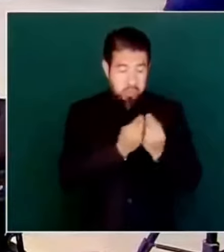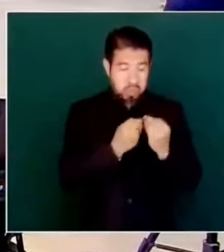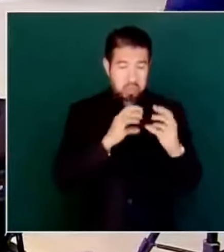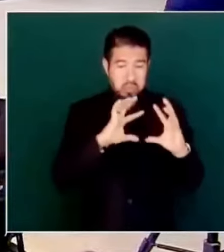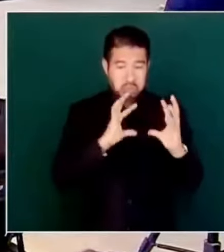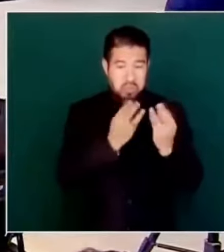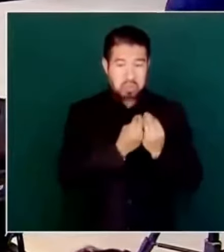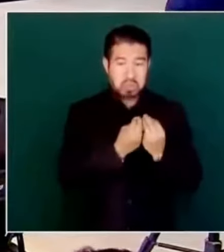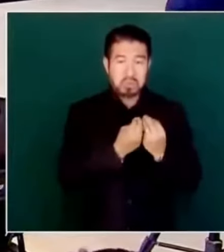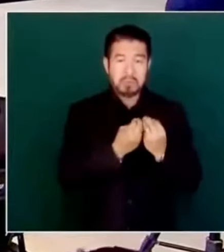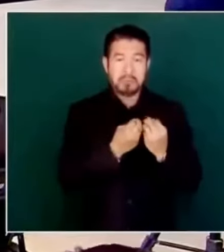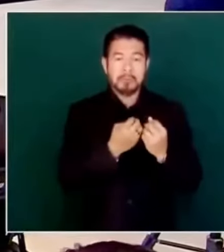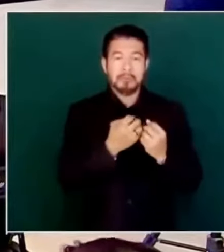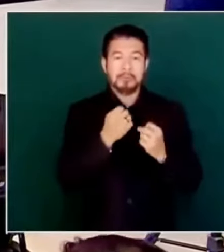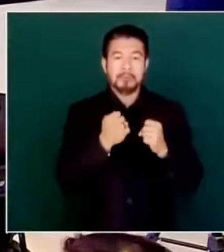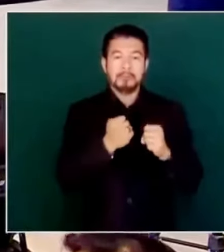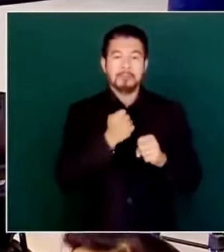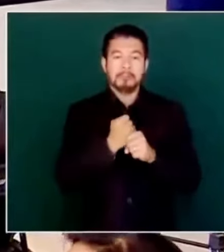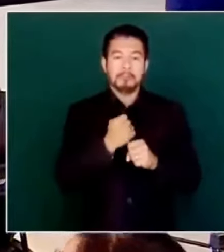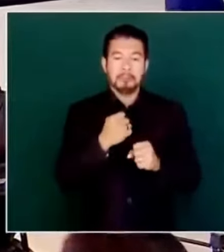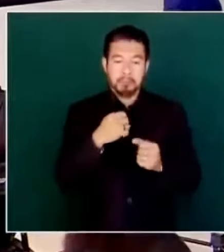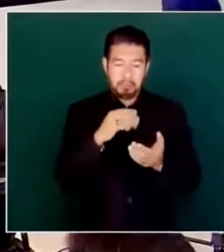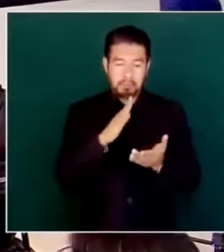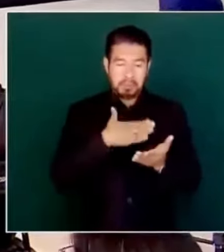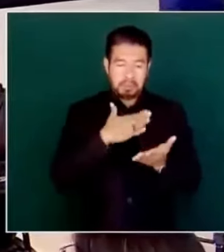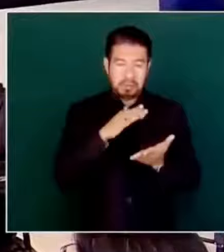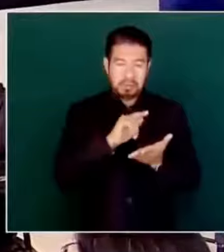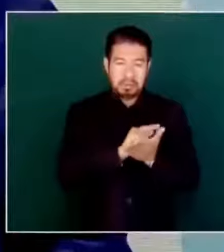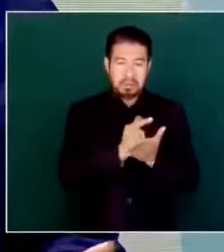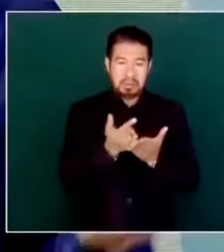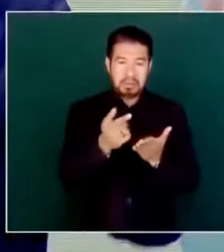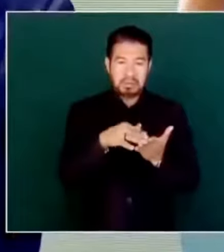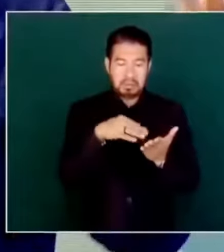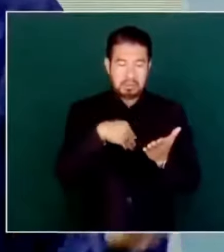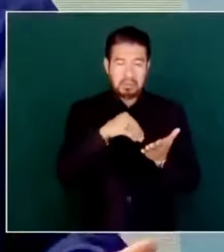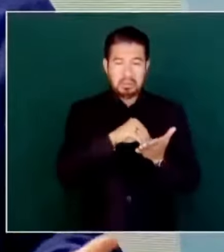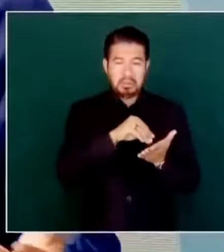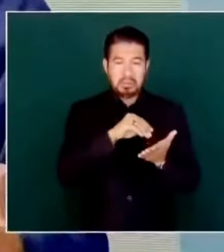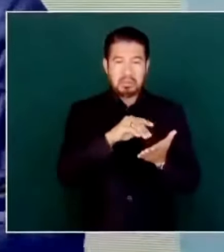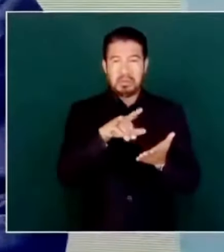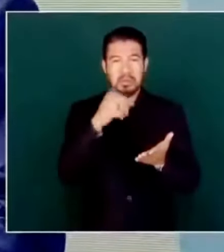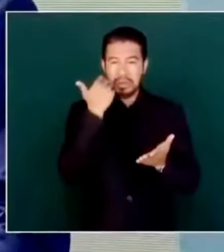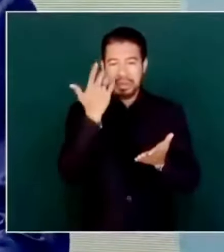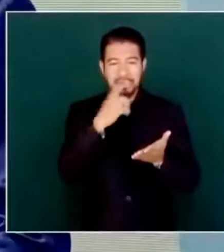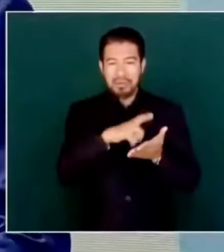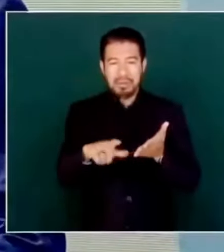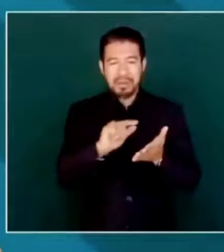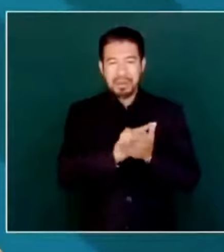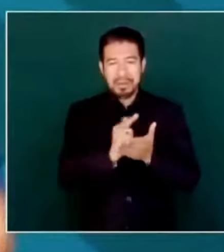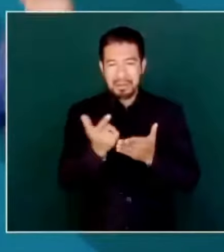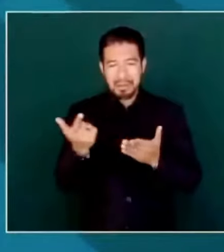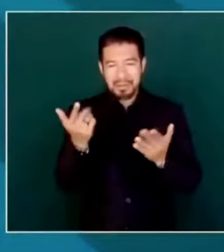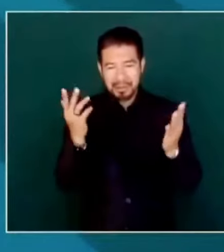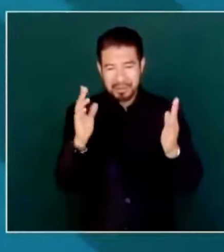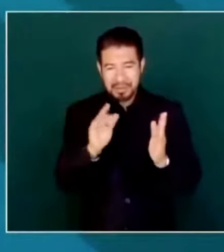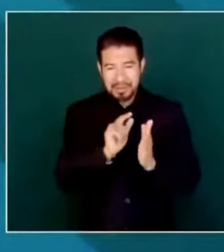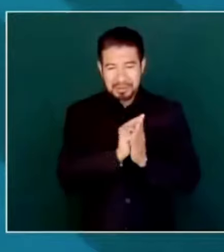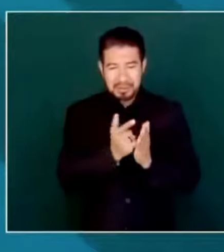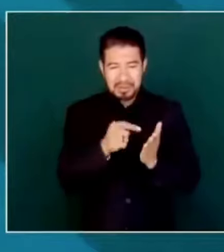Una vez se reunieron, ahí lo cuento en el libro, nada más que ustedes no quieren comprar el libro. Se